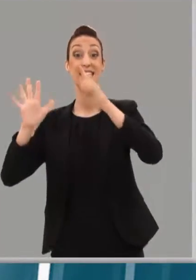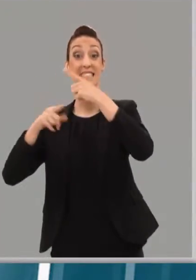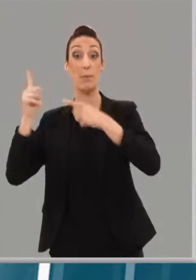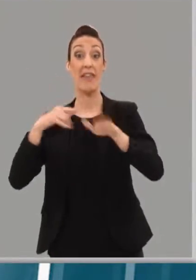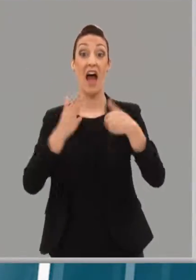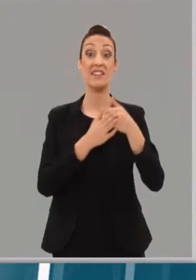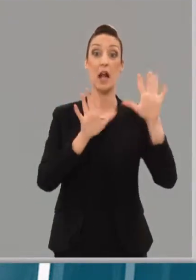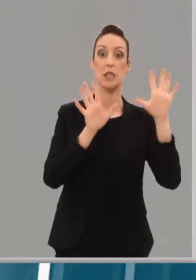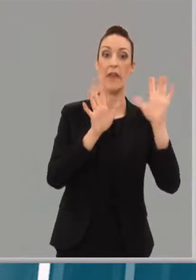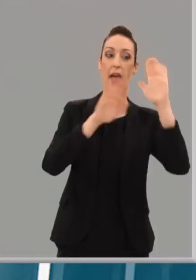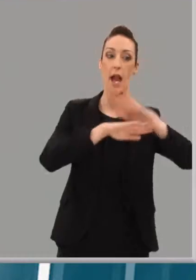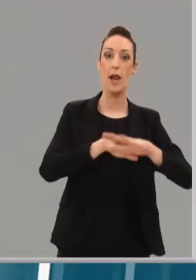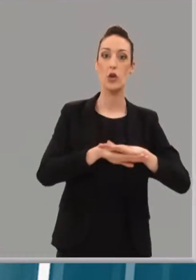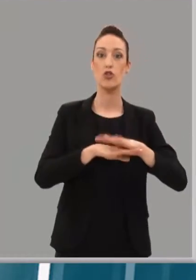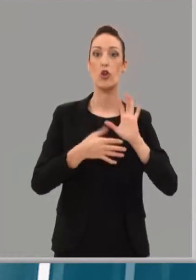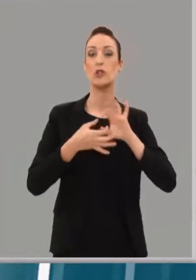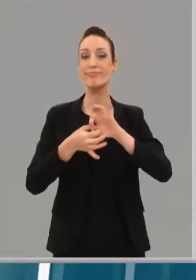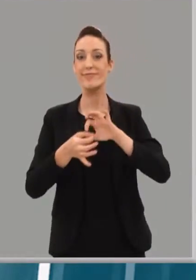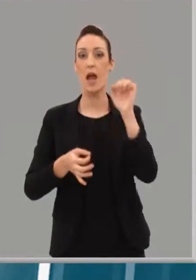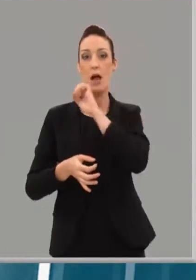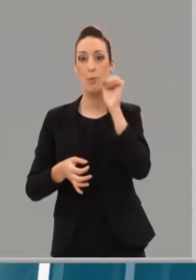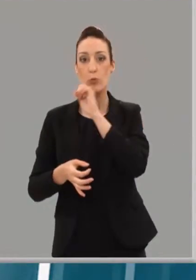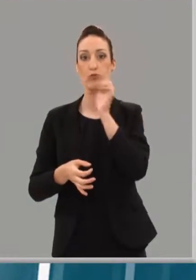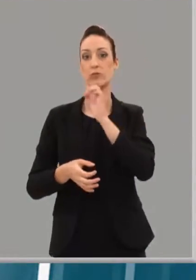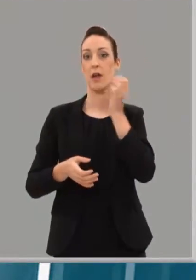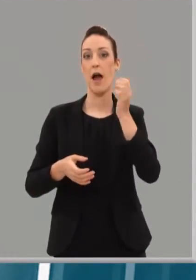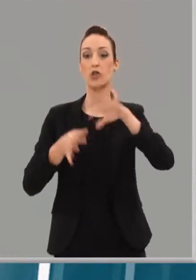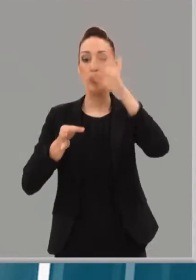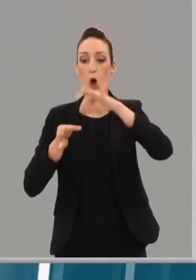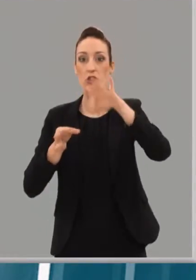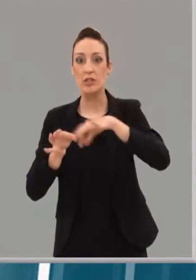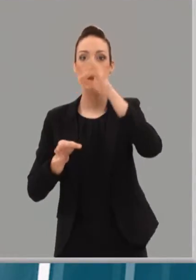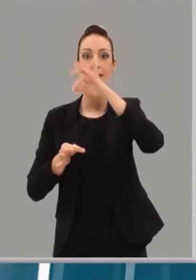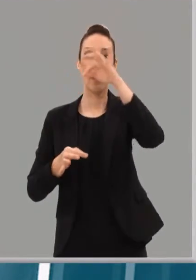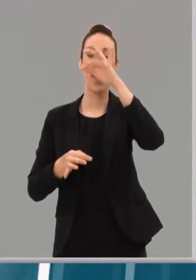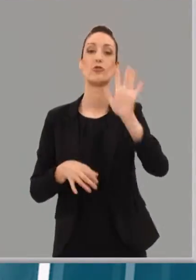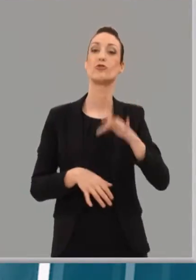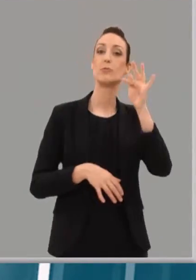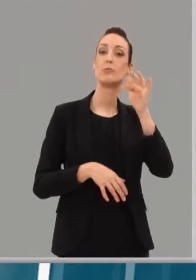e irá acompañada de música, sorteos y zona para niños con hinchables, talleres y ludoteca.